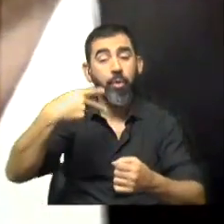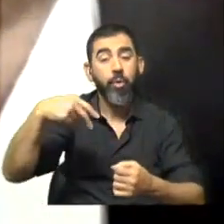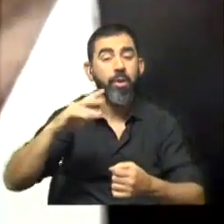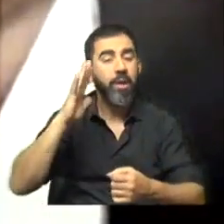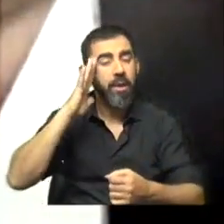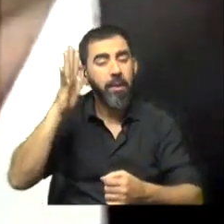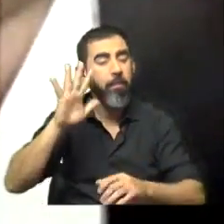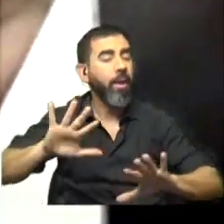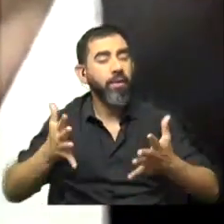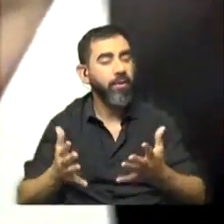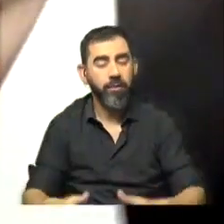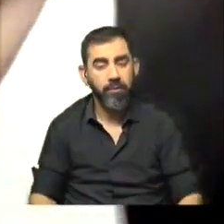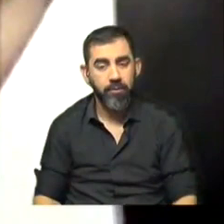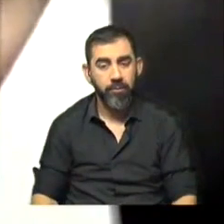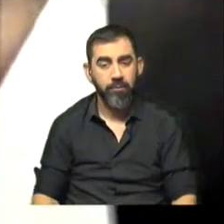esperar?